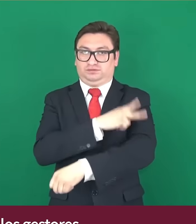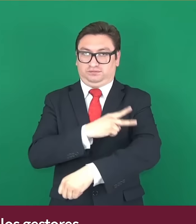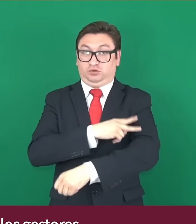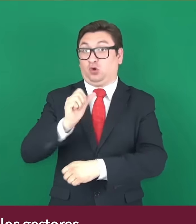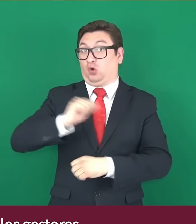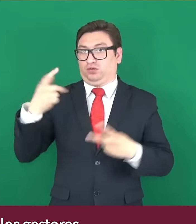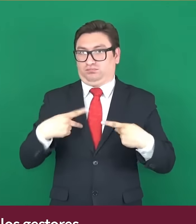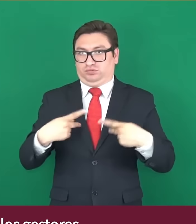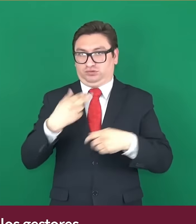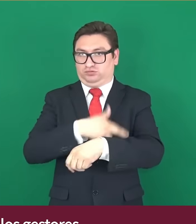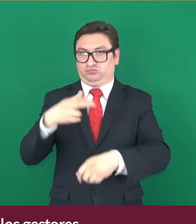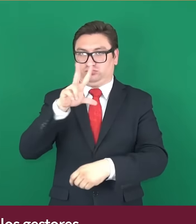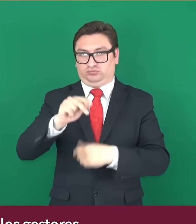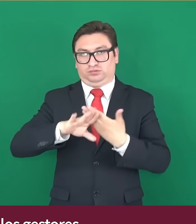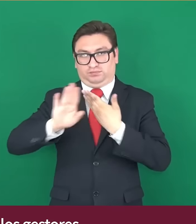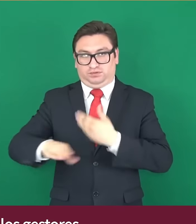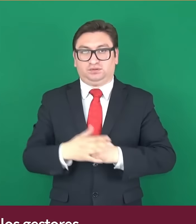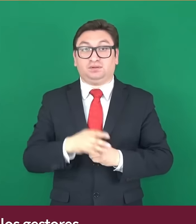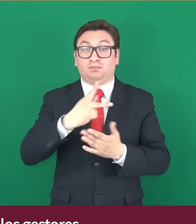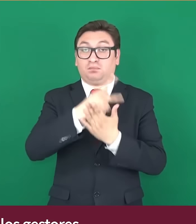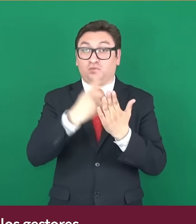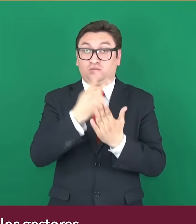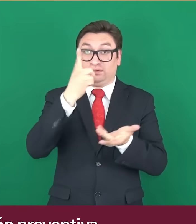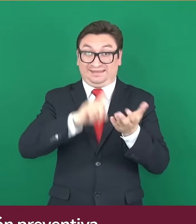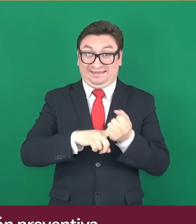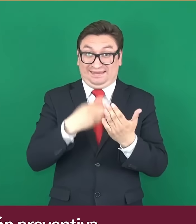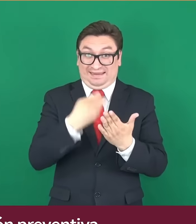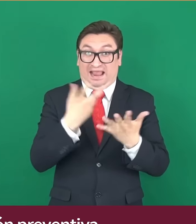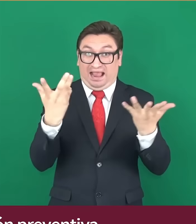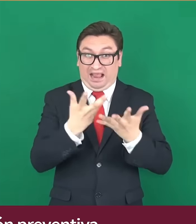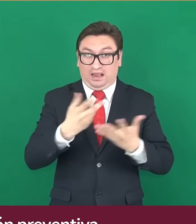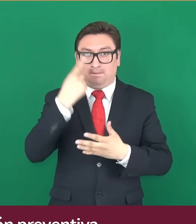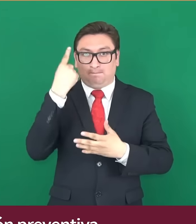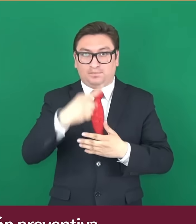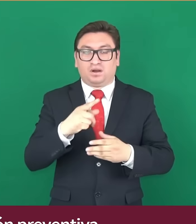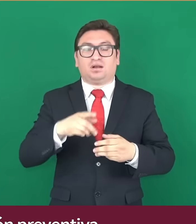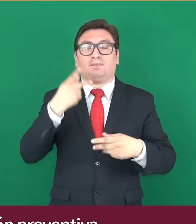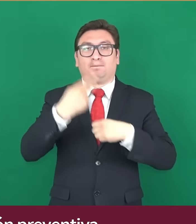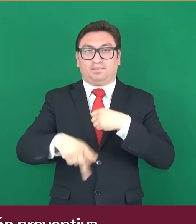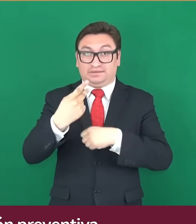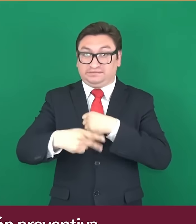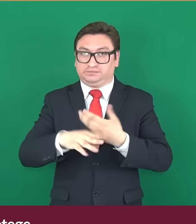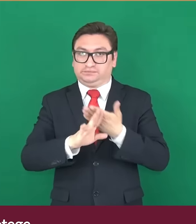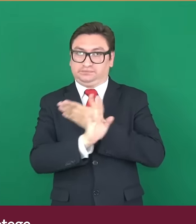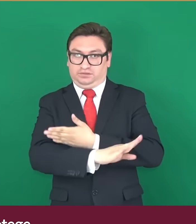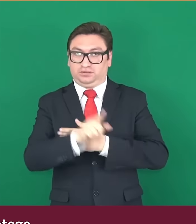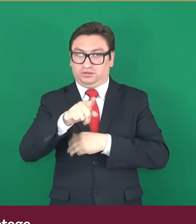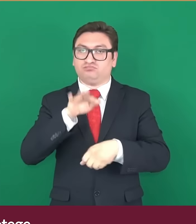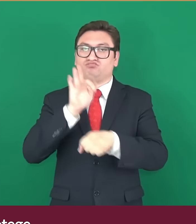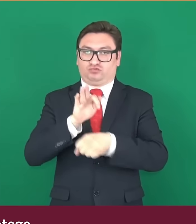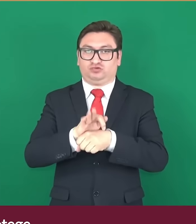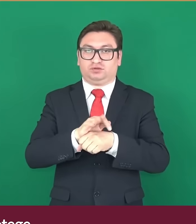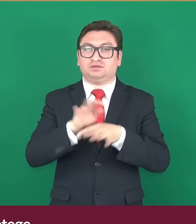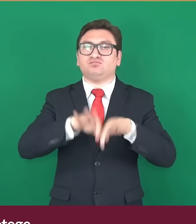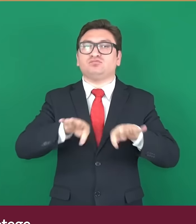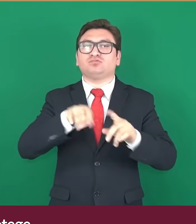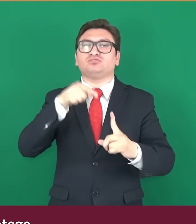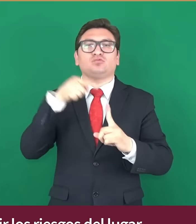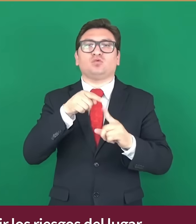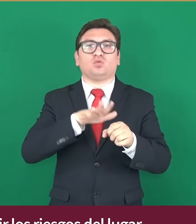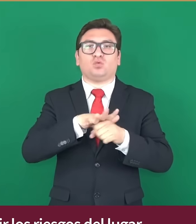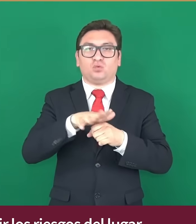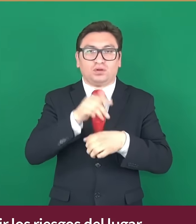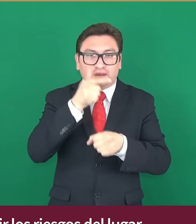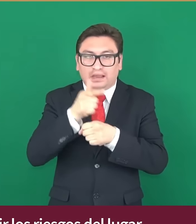protección civil y evita a los gestores. El programa interno es una acción preventiva que reduce riesgos y te protege. Uno de sus